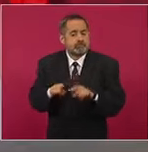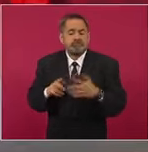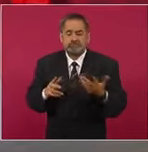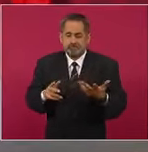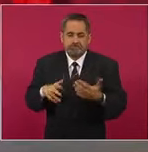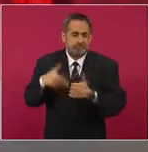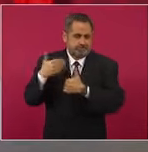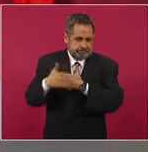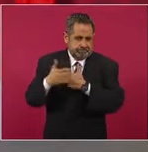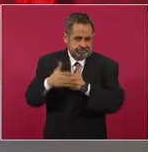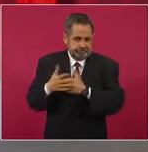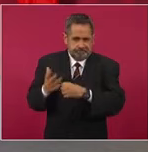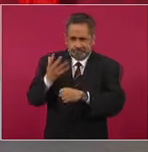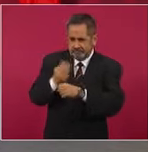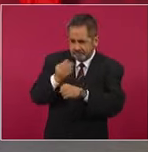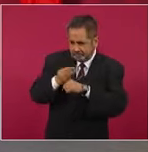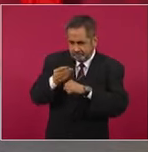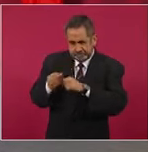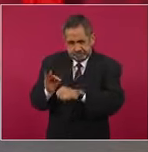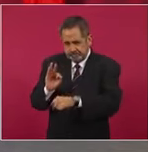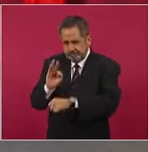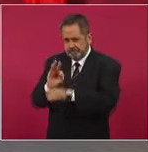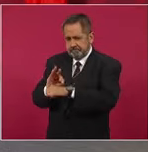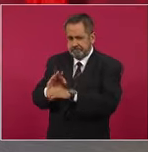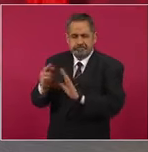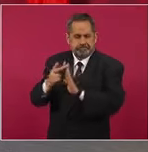a proteger